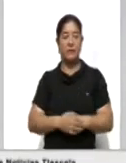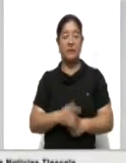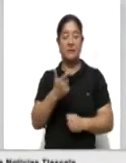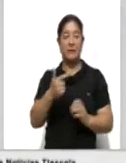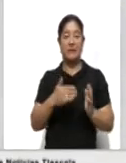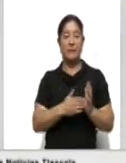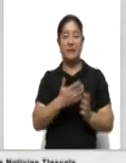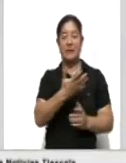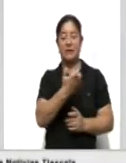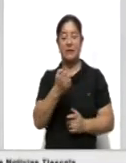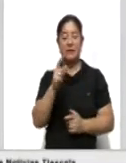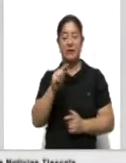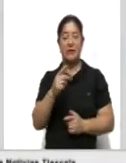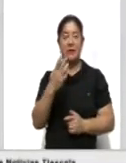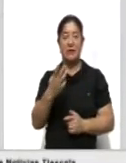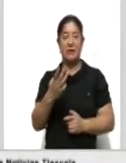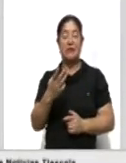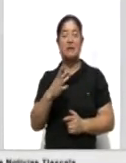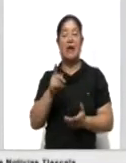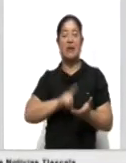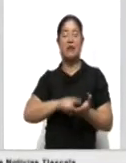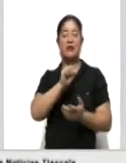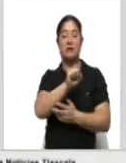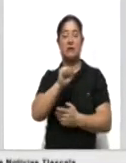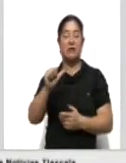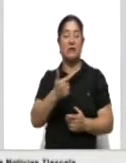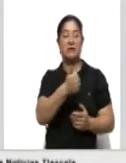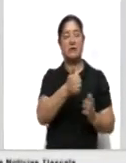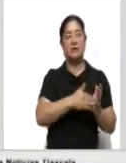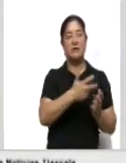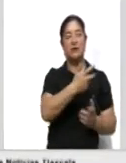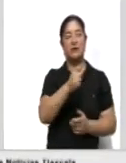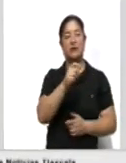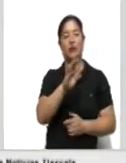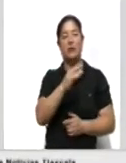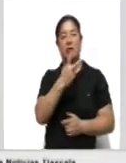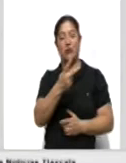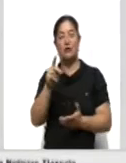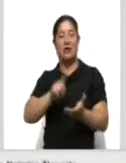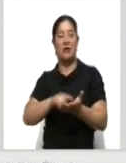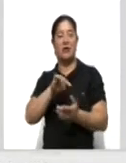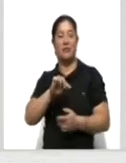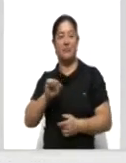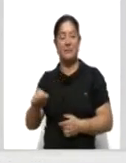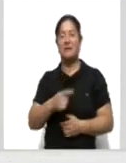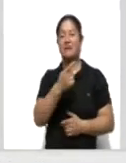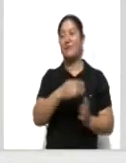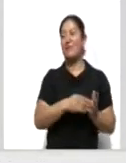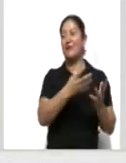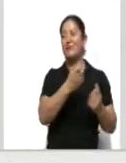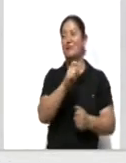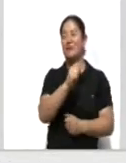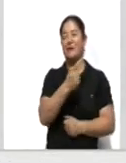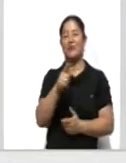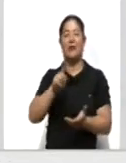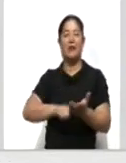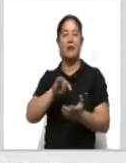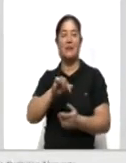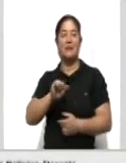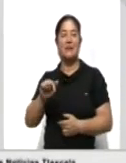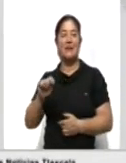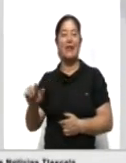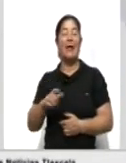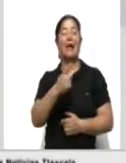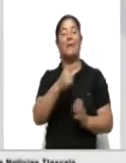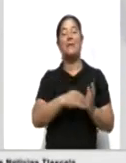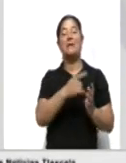.573 se han registrado en la CESA, 6.842 en el IMSS, 1.921 en el Issste y